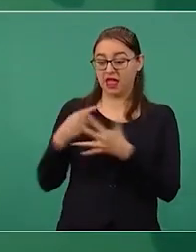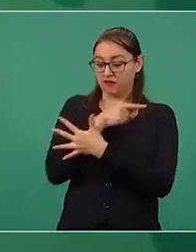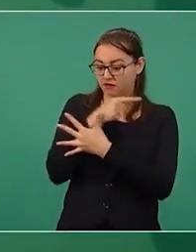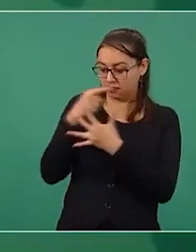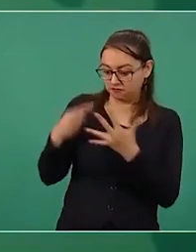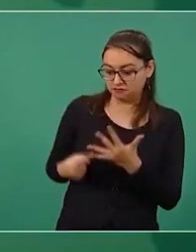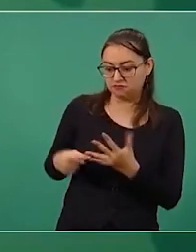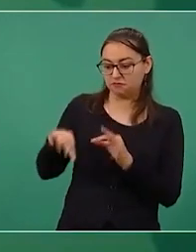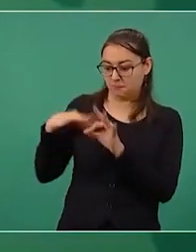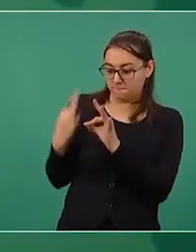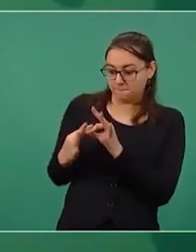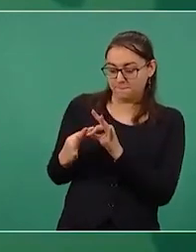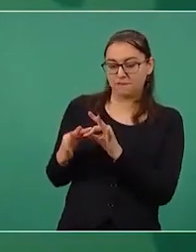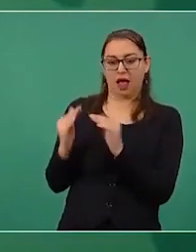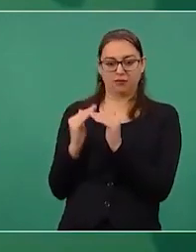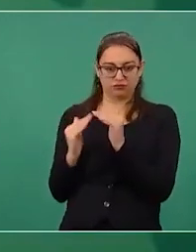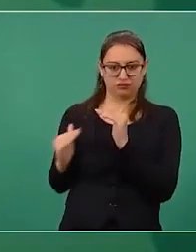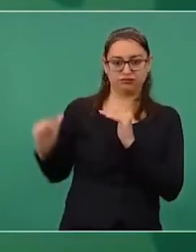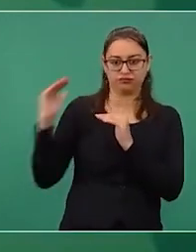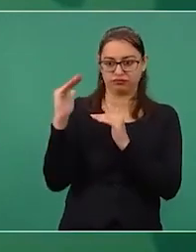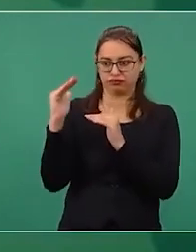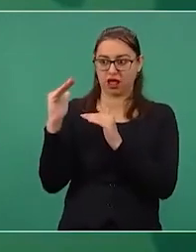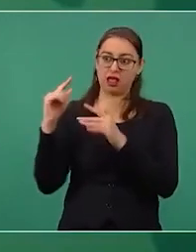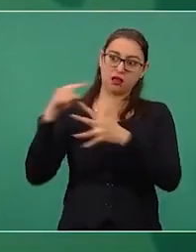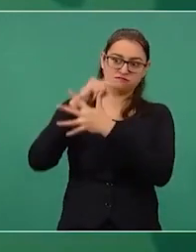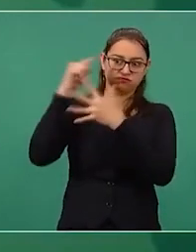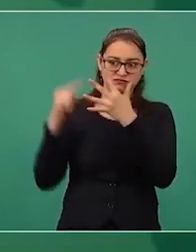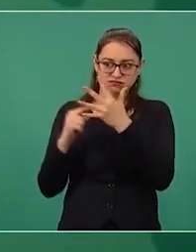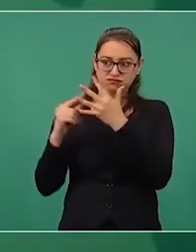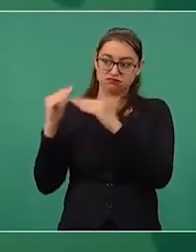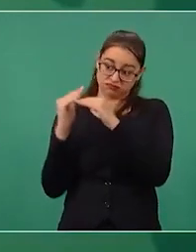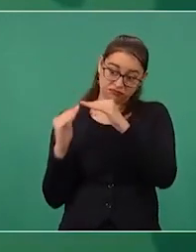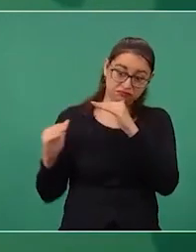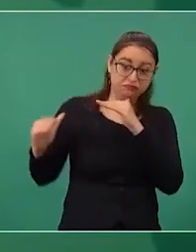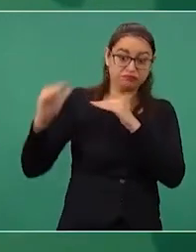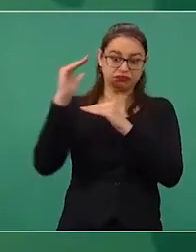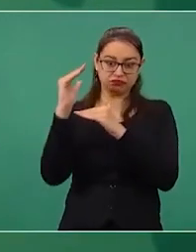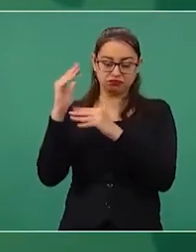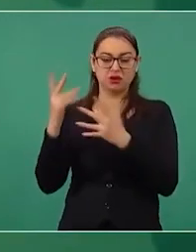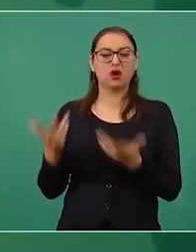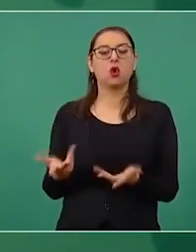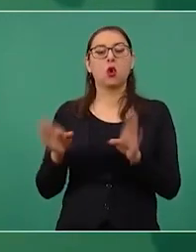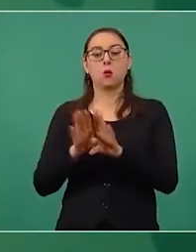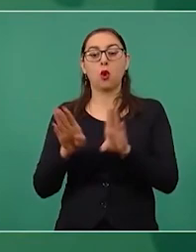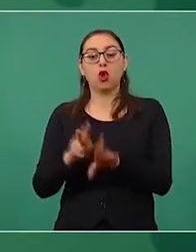Antigüedad, son muy estrictos. Hasta el peso